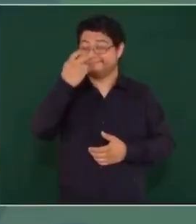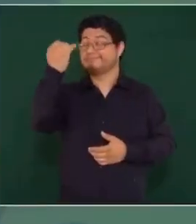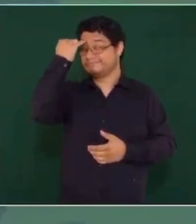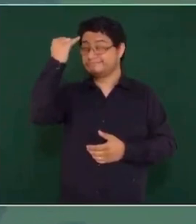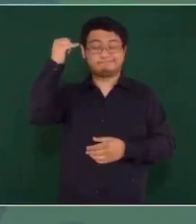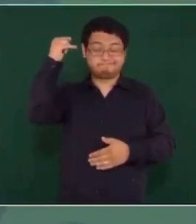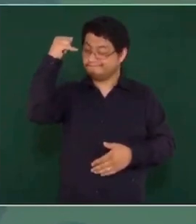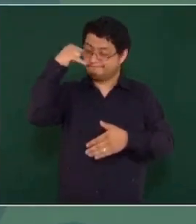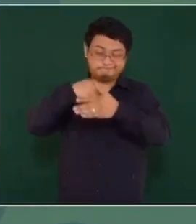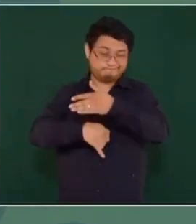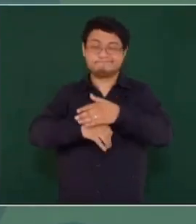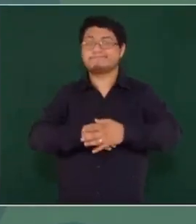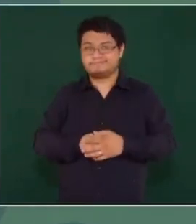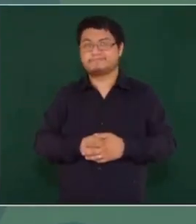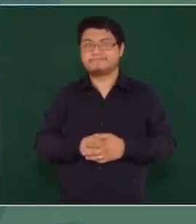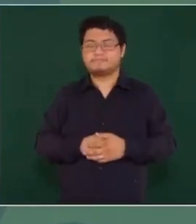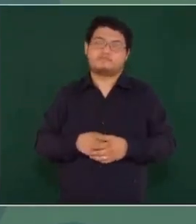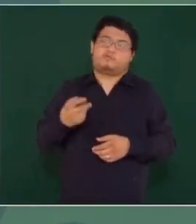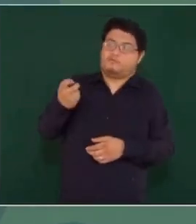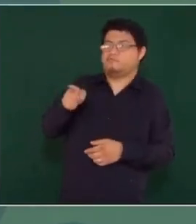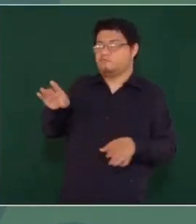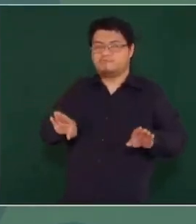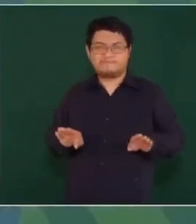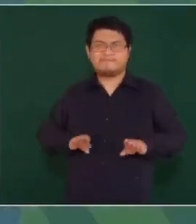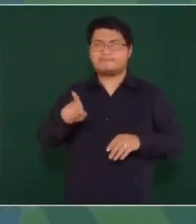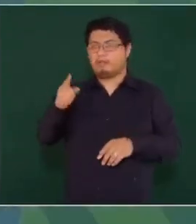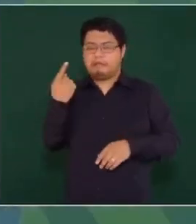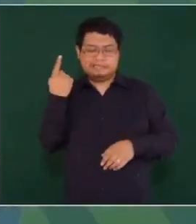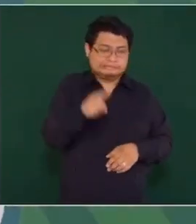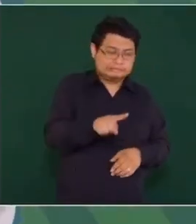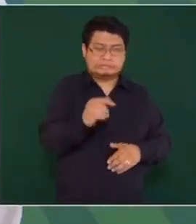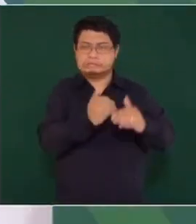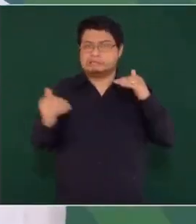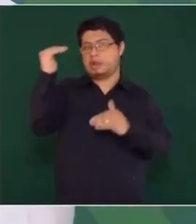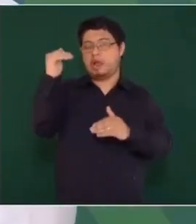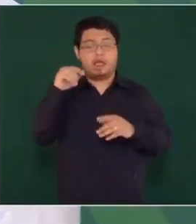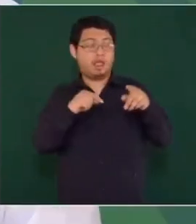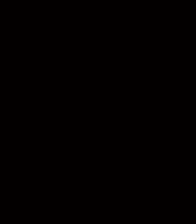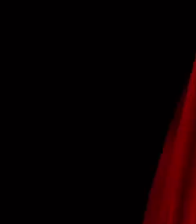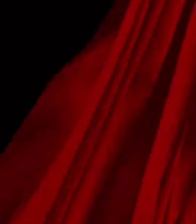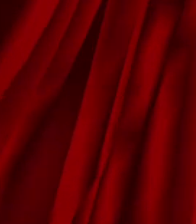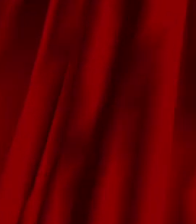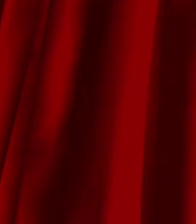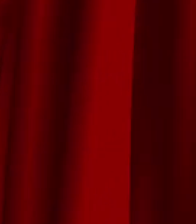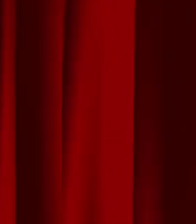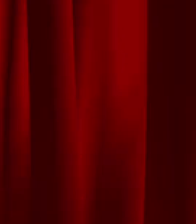de todo. Por eso las actitudes de racismo y clasismo. ¡Gracias! ¡Gracias! ¡Gracias! ¡Gracias! ¡Gracias!